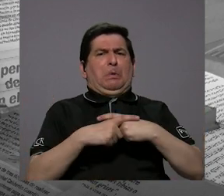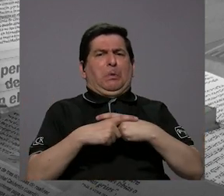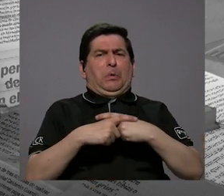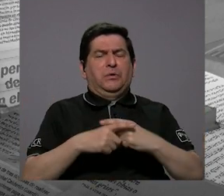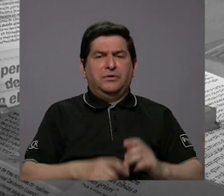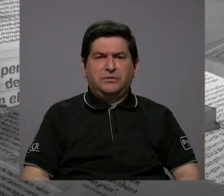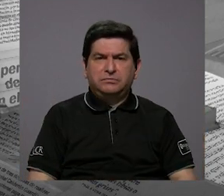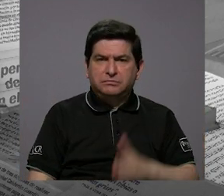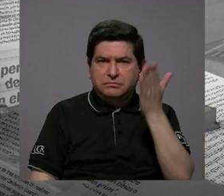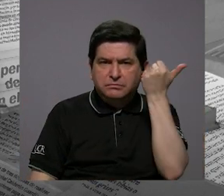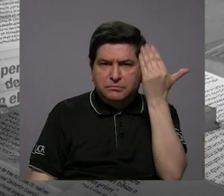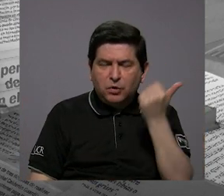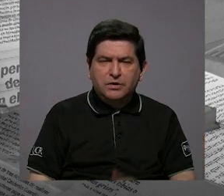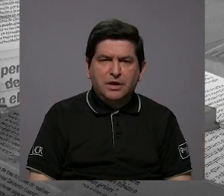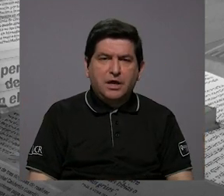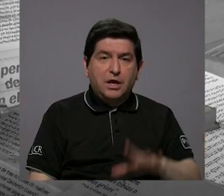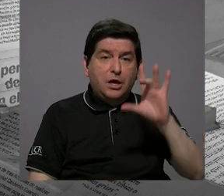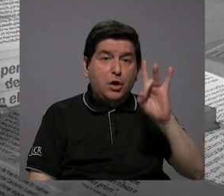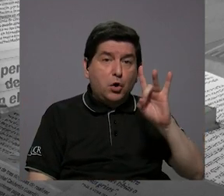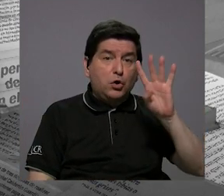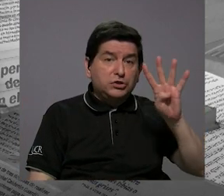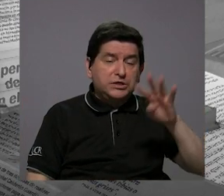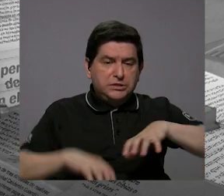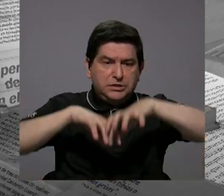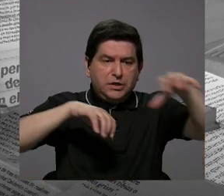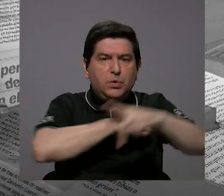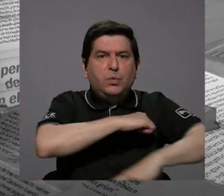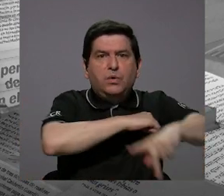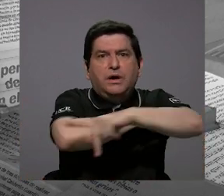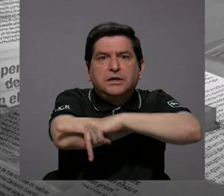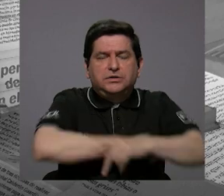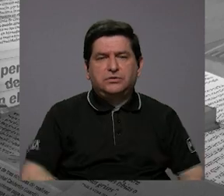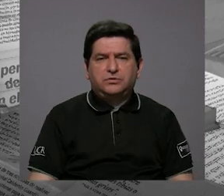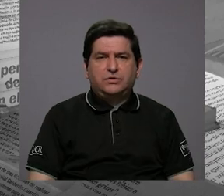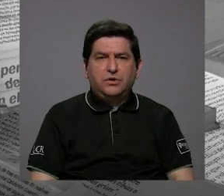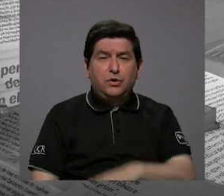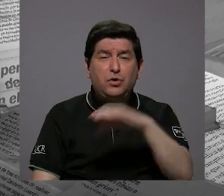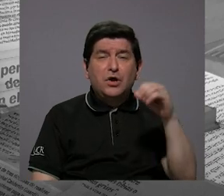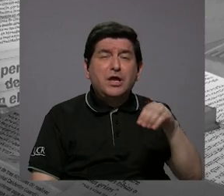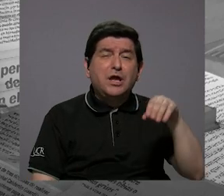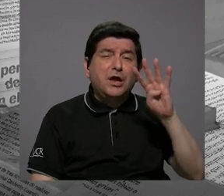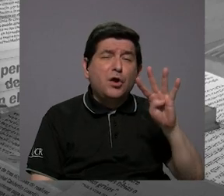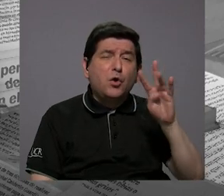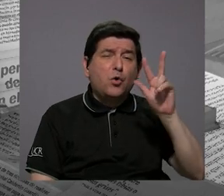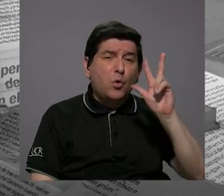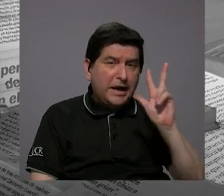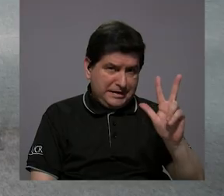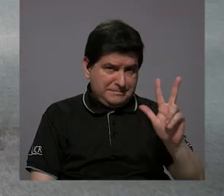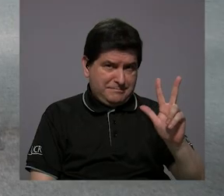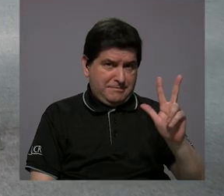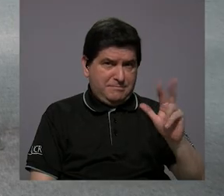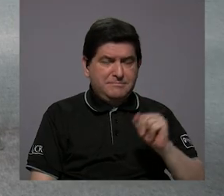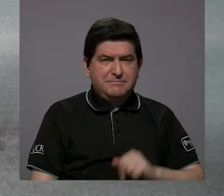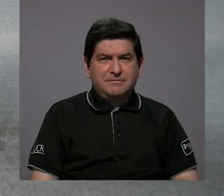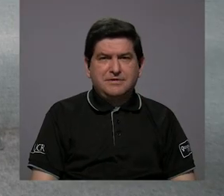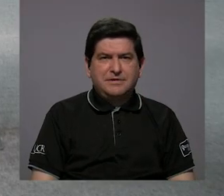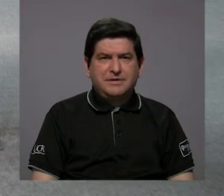complejo porque tenemos 84 cantones en el país y alrededor de 43